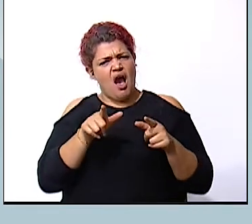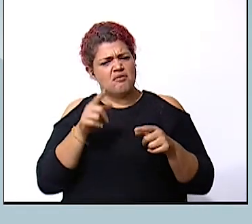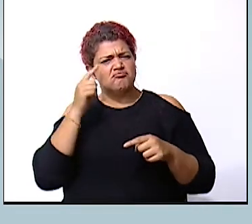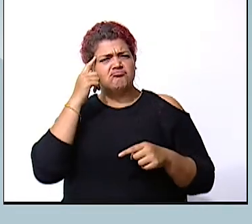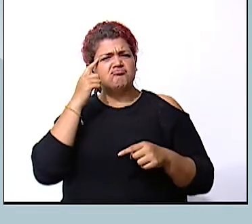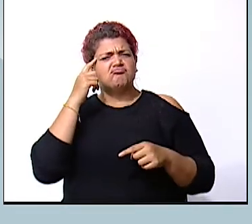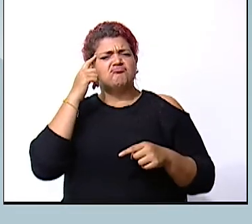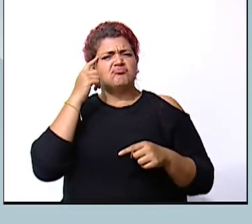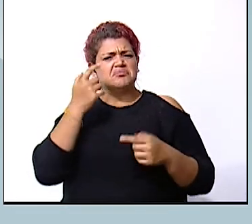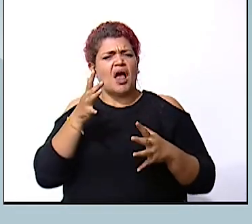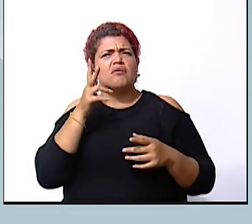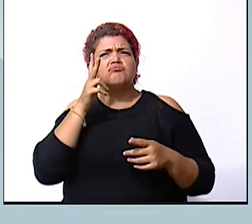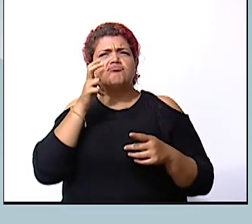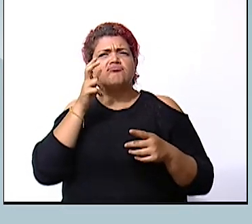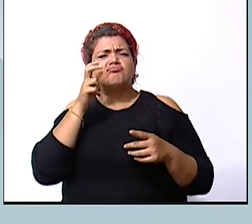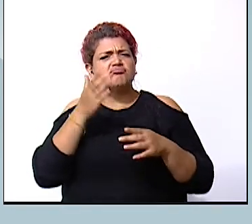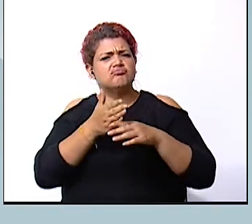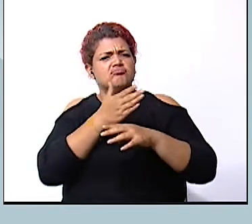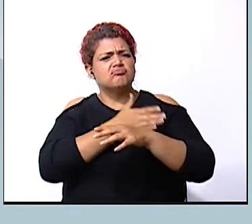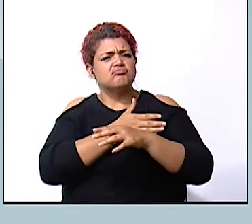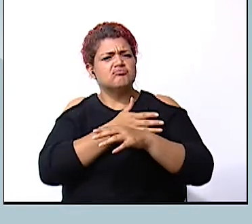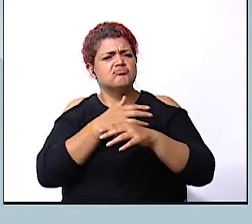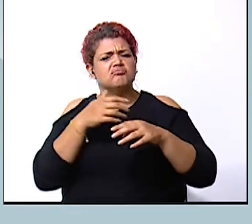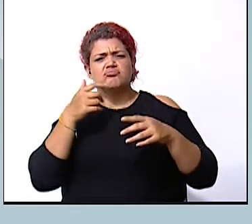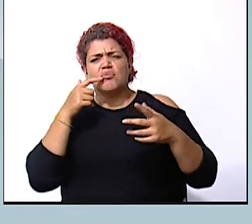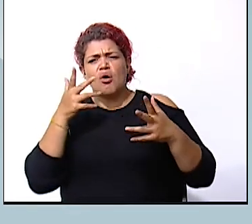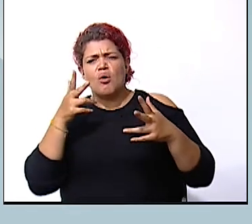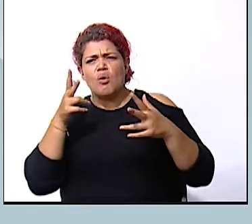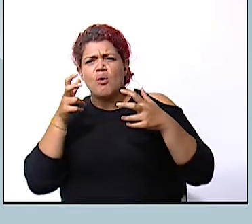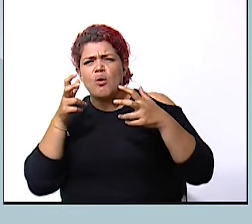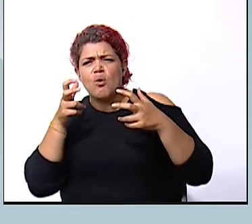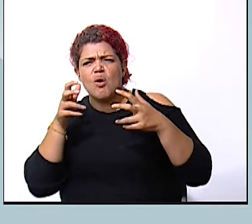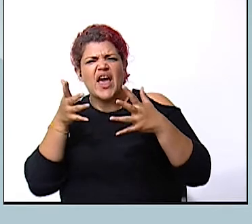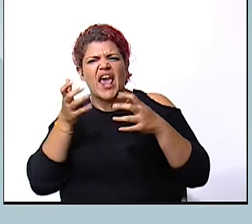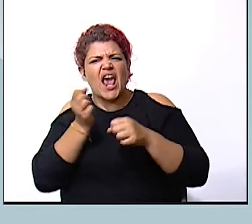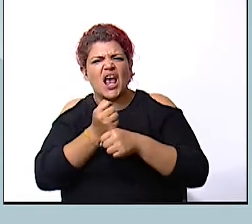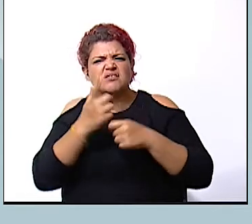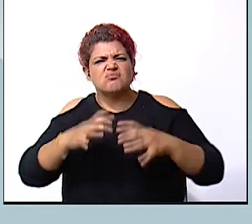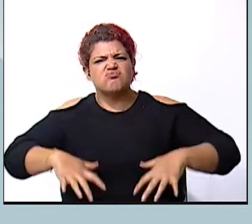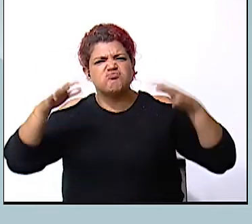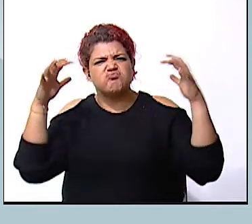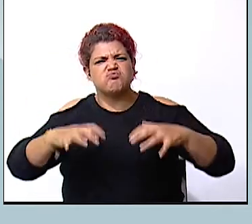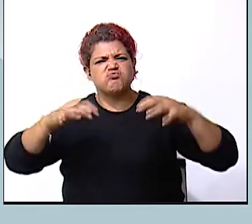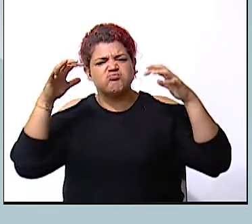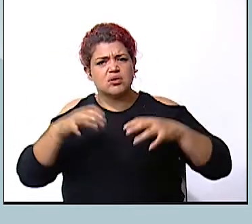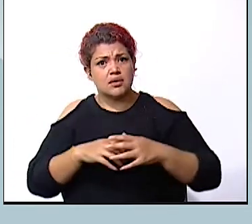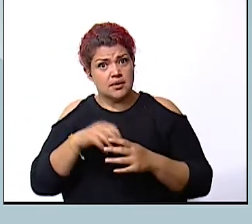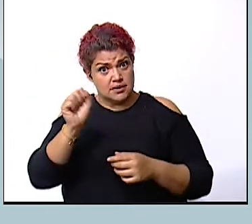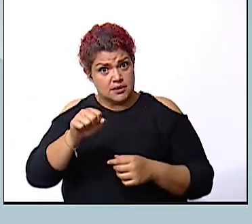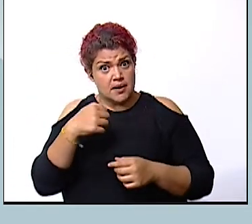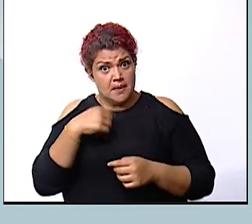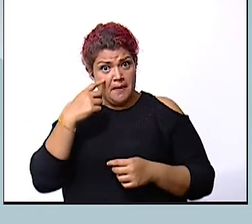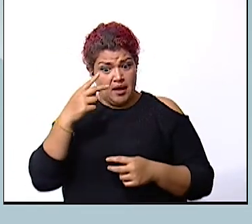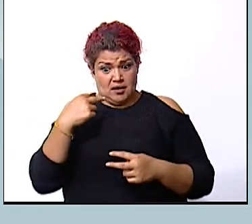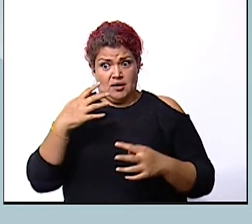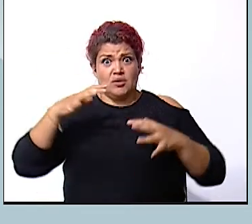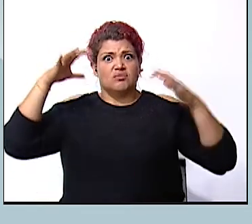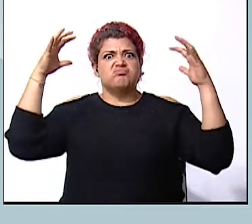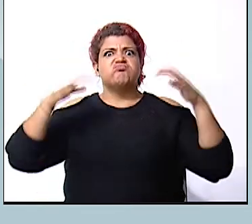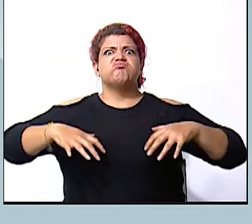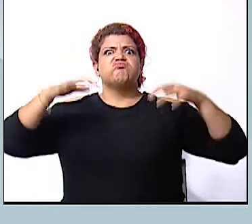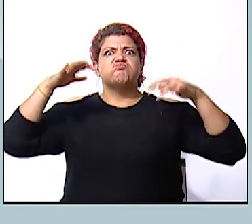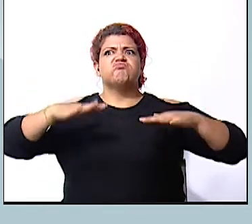pensar o han escuchado ustedes acerca de que es una inundación si ven donde estoy en una